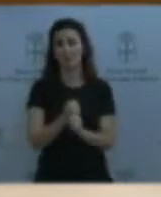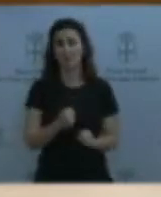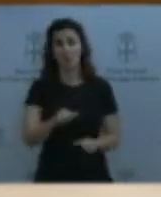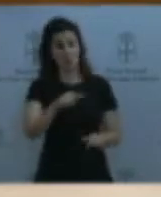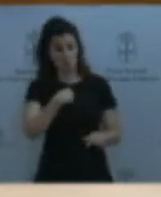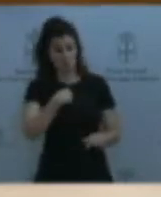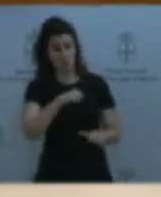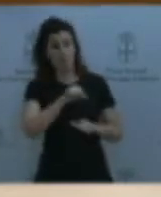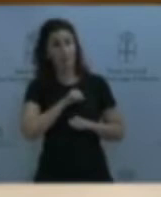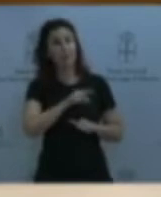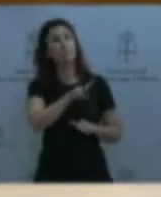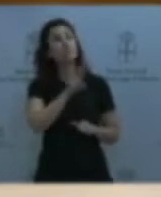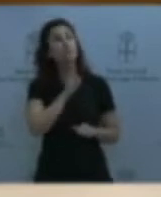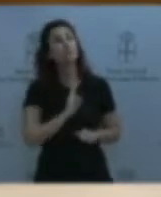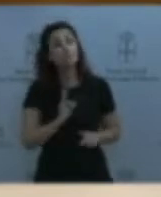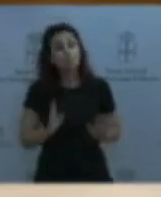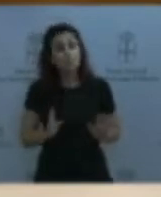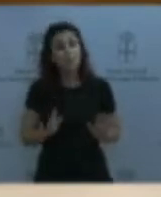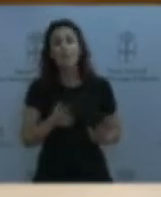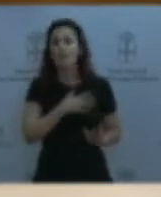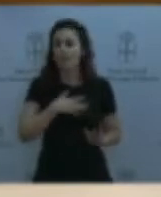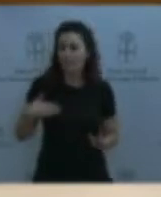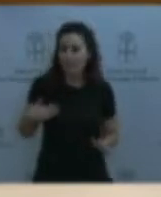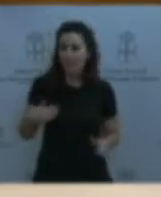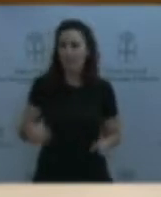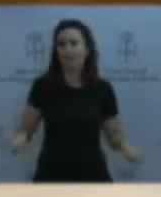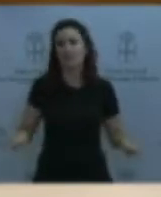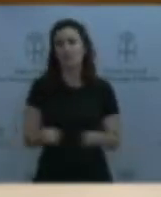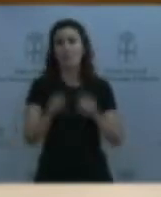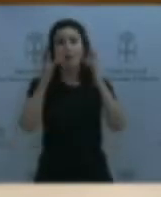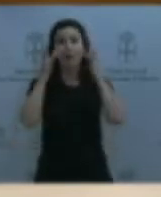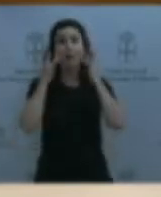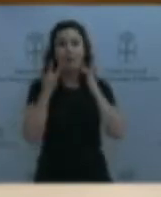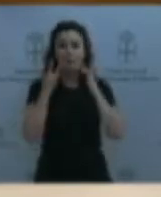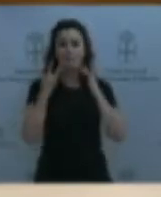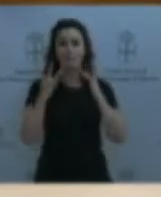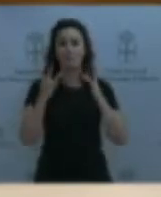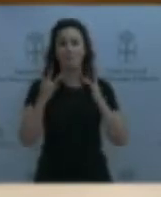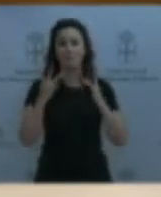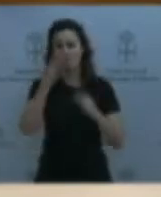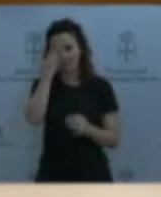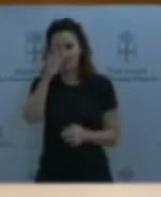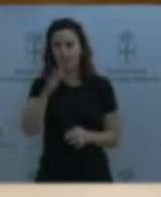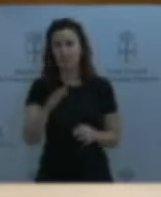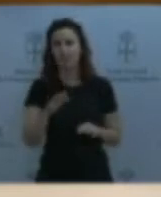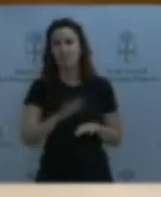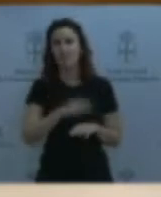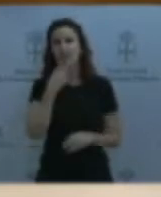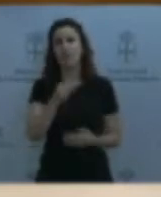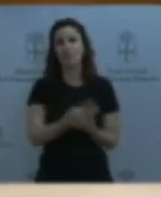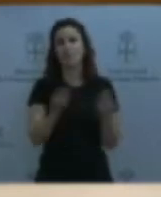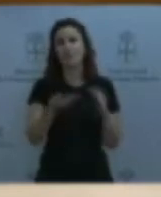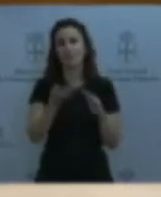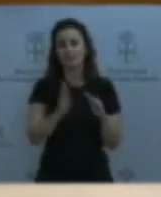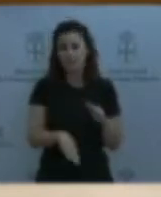a meterle un buen centrifugado a la política de menores en su consejería. Parece que esta vez me quedo con que